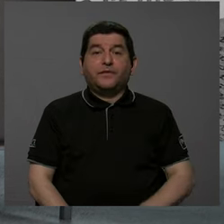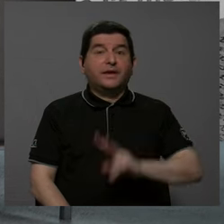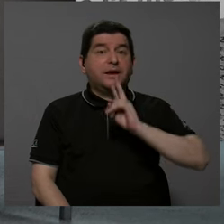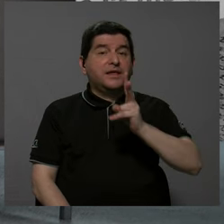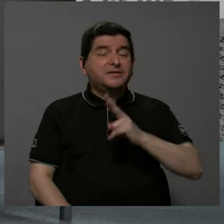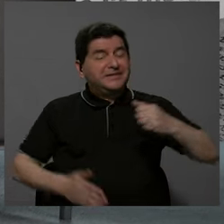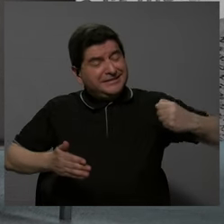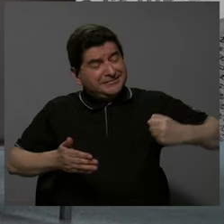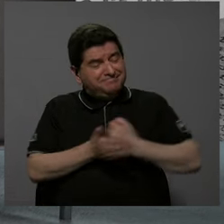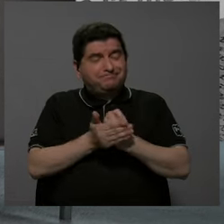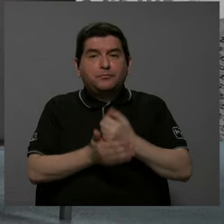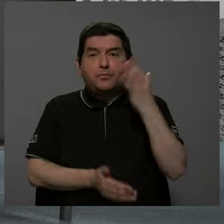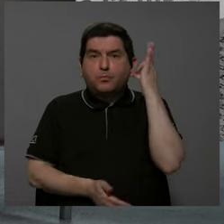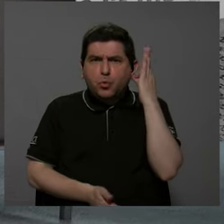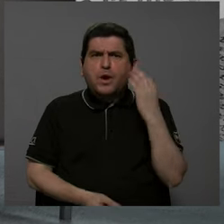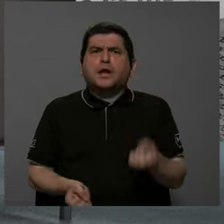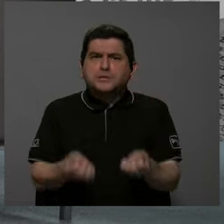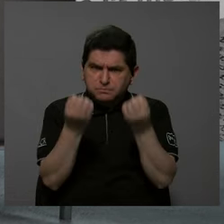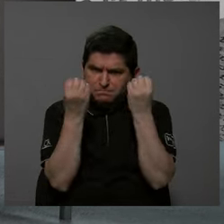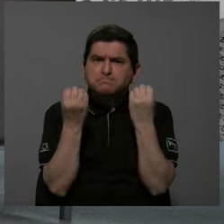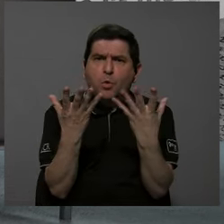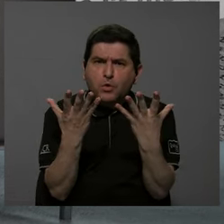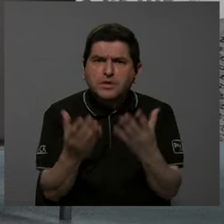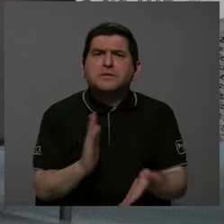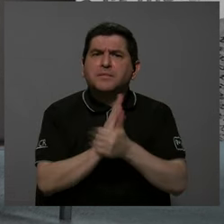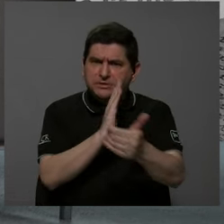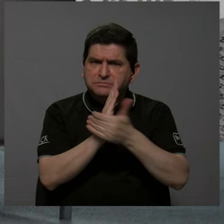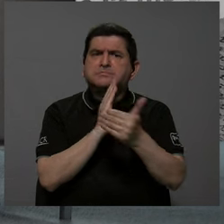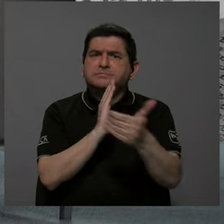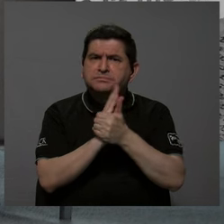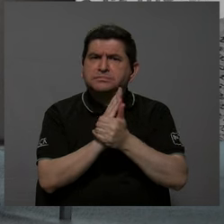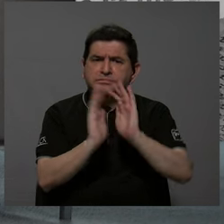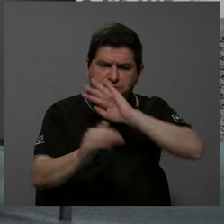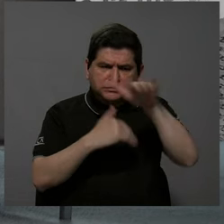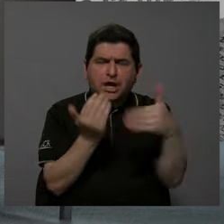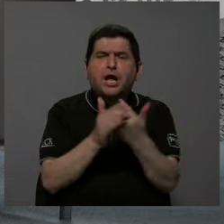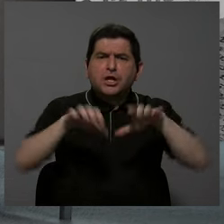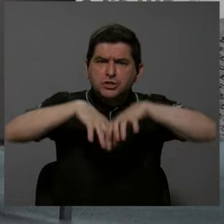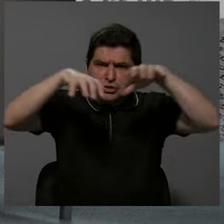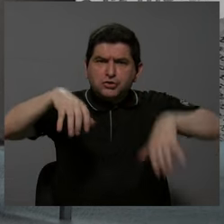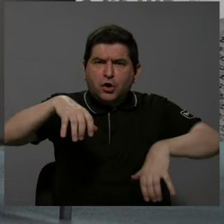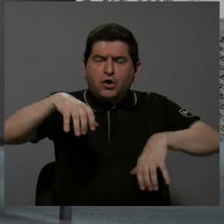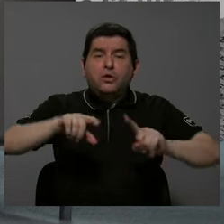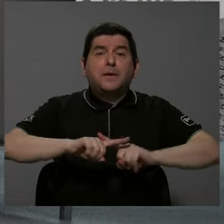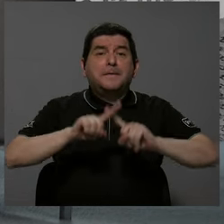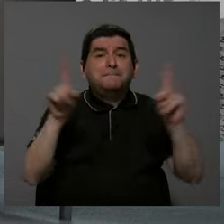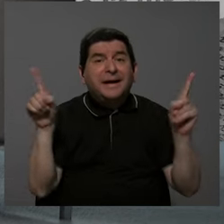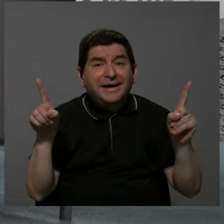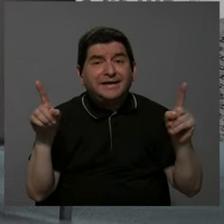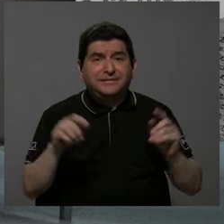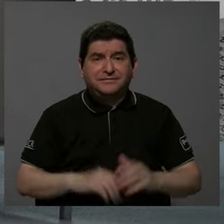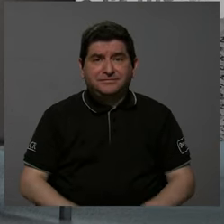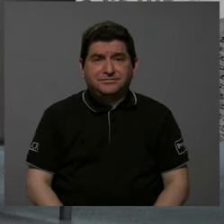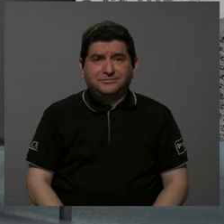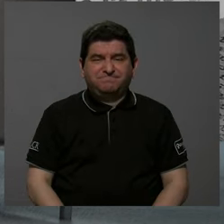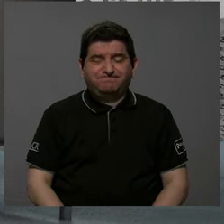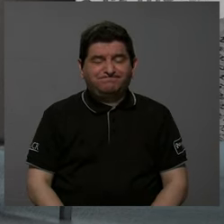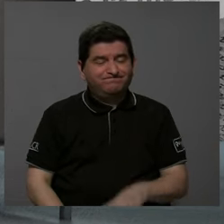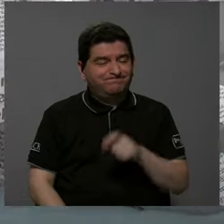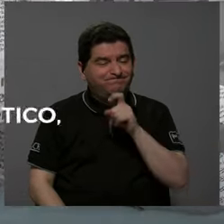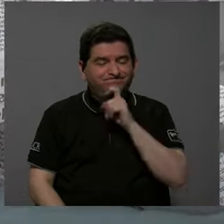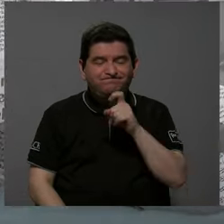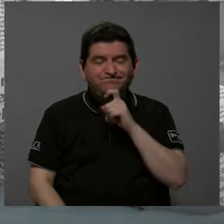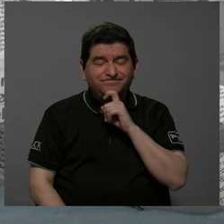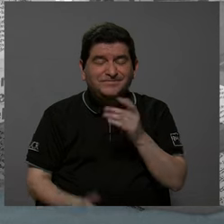lamentable, porque mujeres hay, y muchas, y muy capaces en todos nuestros cantones. Lo que pasa es que nos cuesta participar.